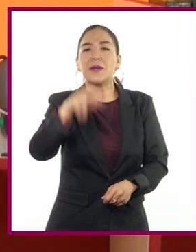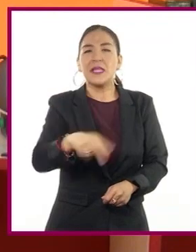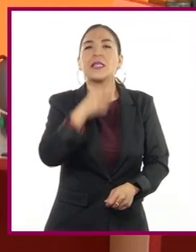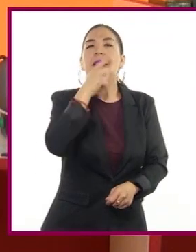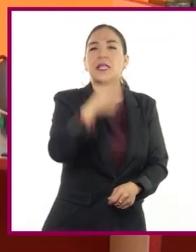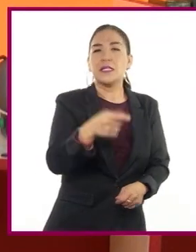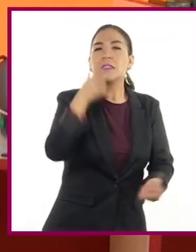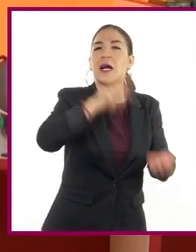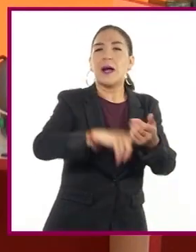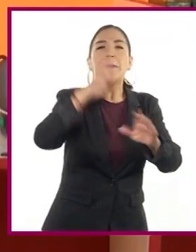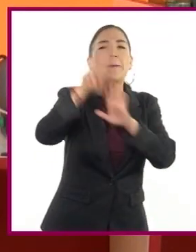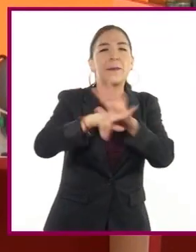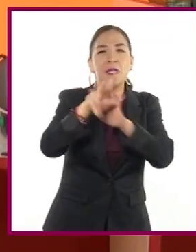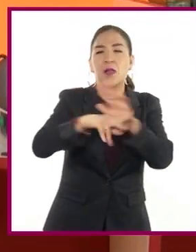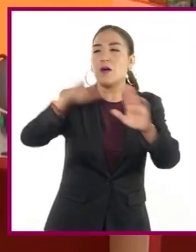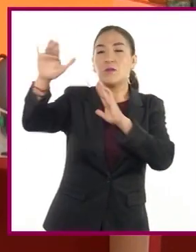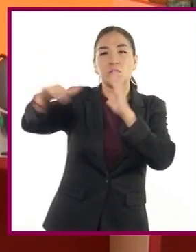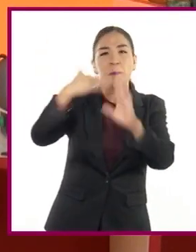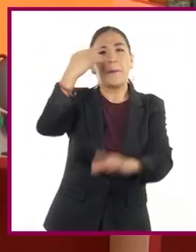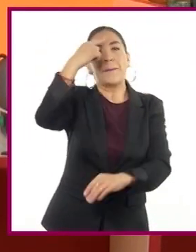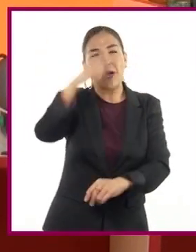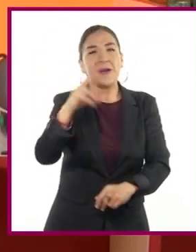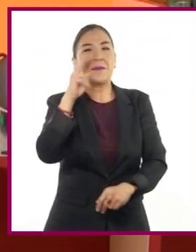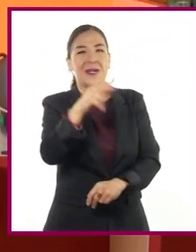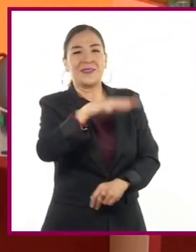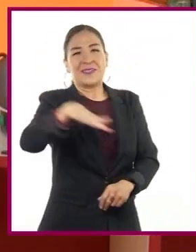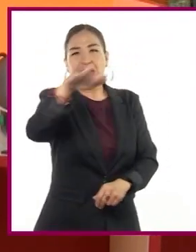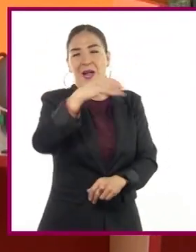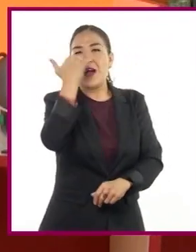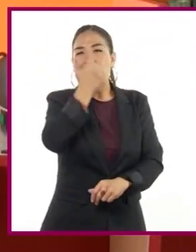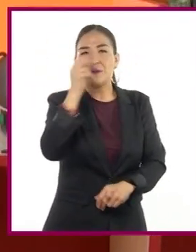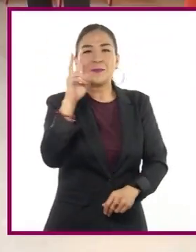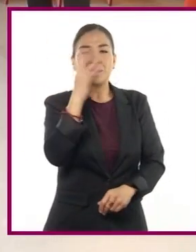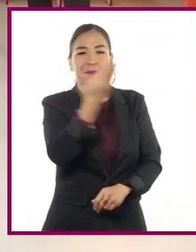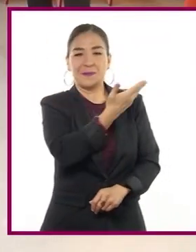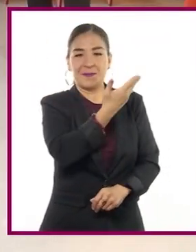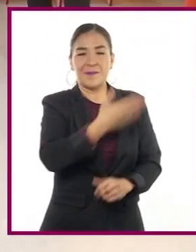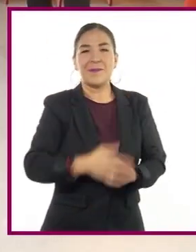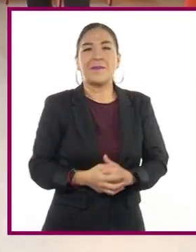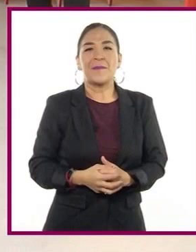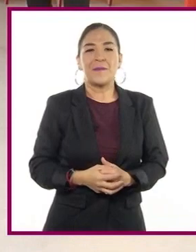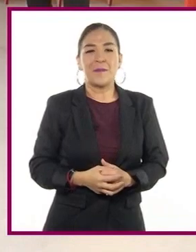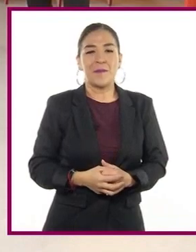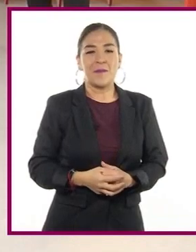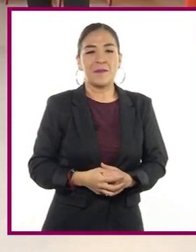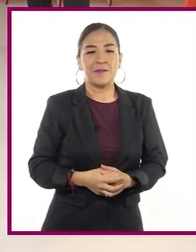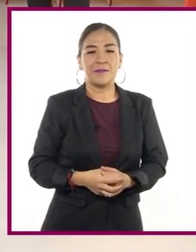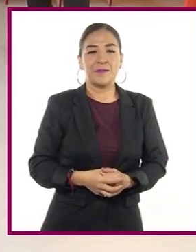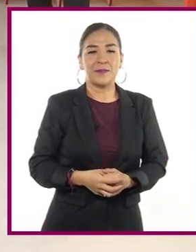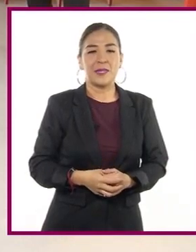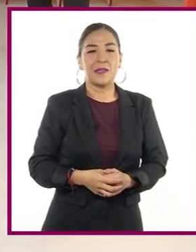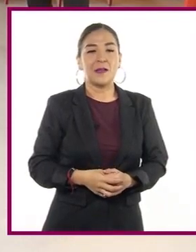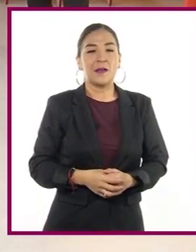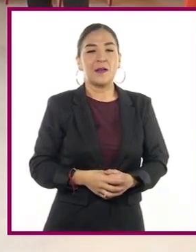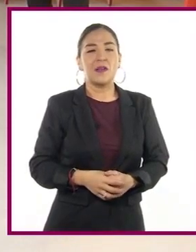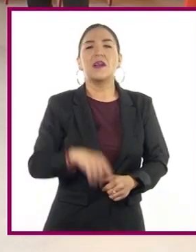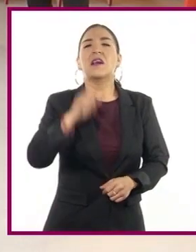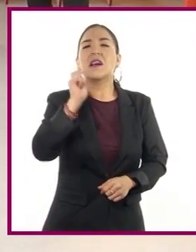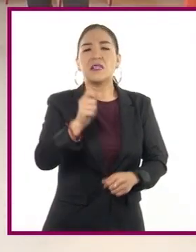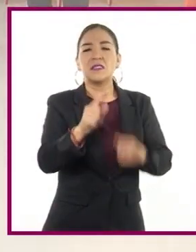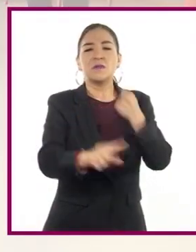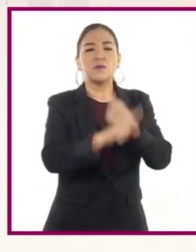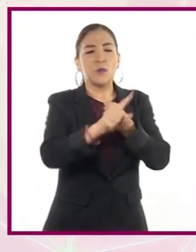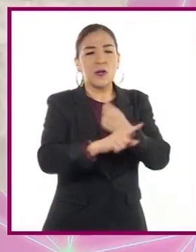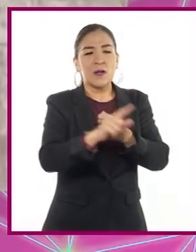nos envió un video para compartirlo con las alumnas y alumnos. Vayamos a verlo. Un problema es un